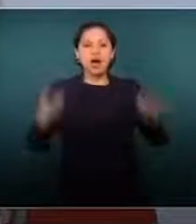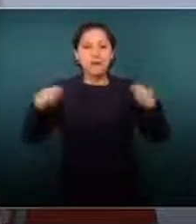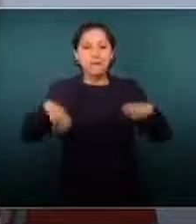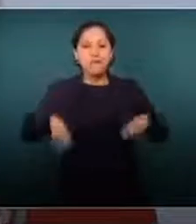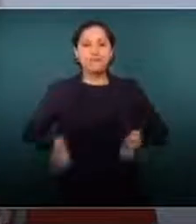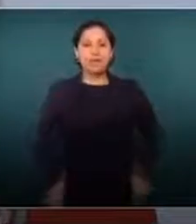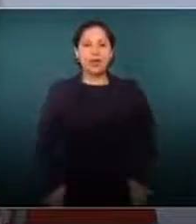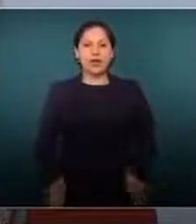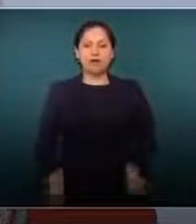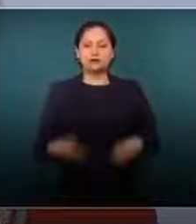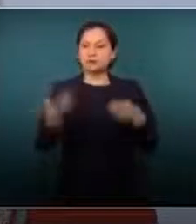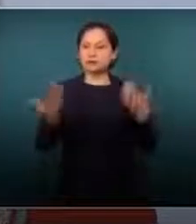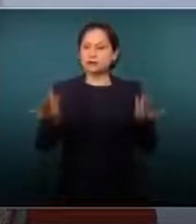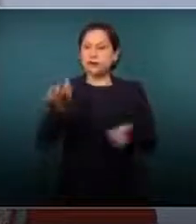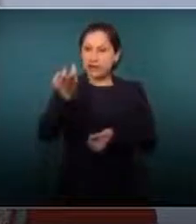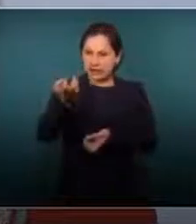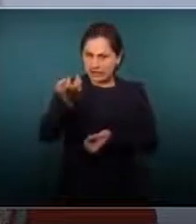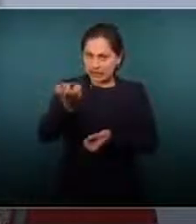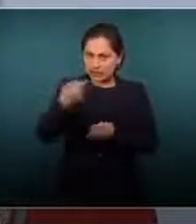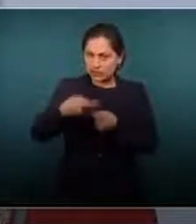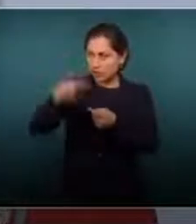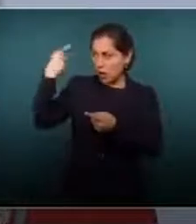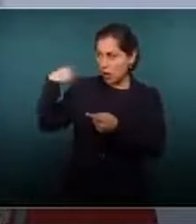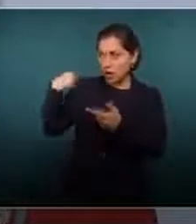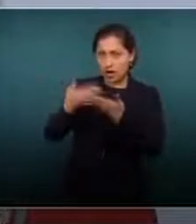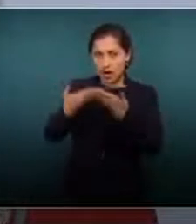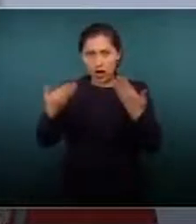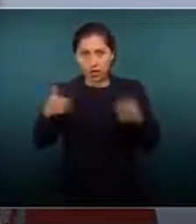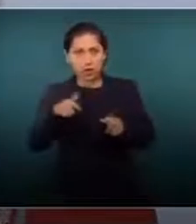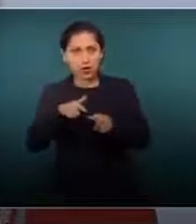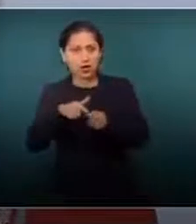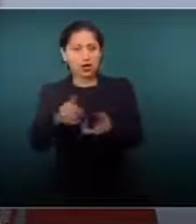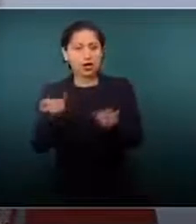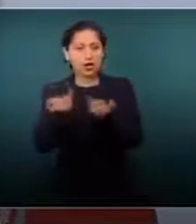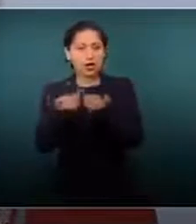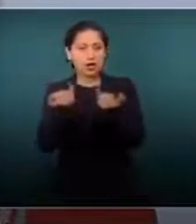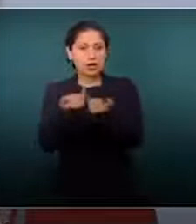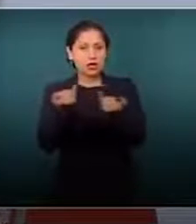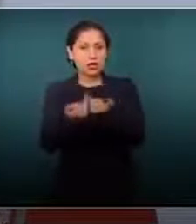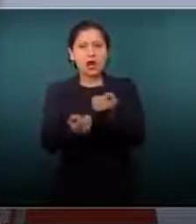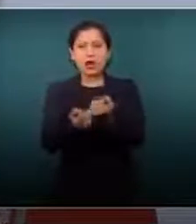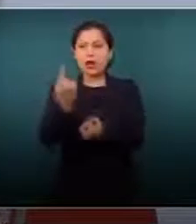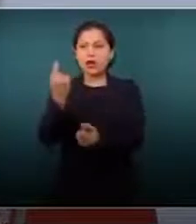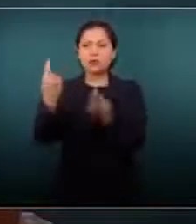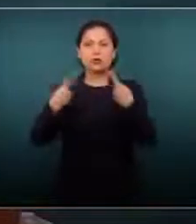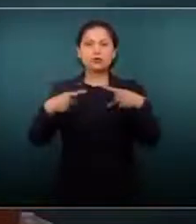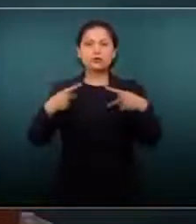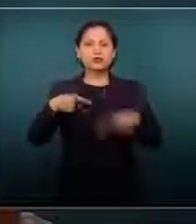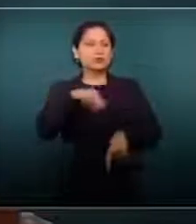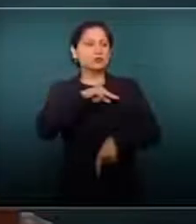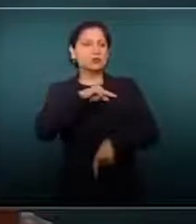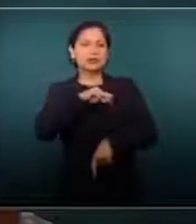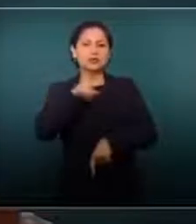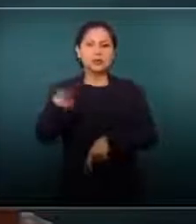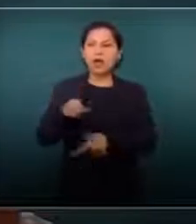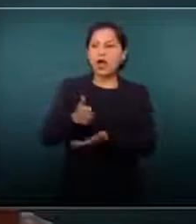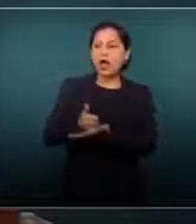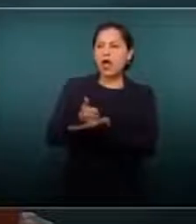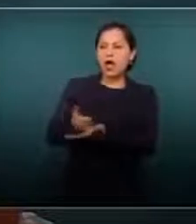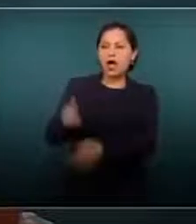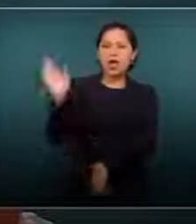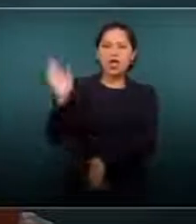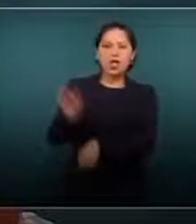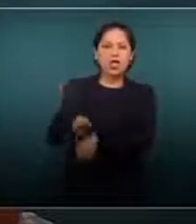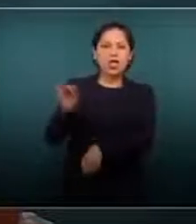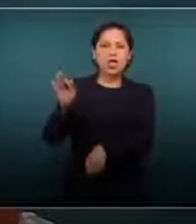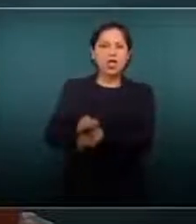si continúa el predominio de los intereses particulares por encima